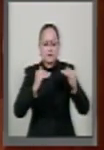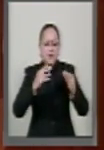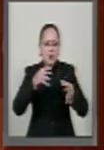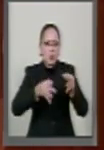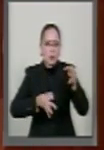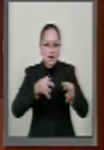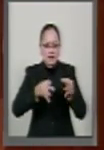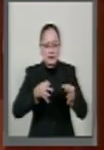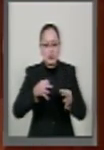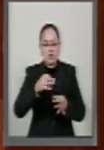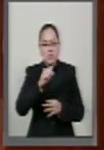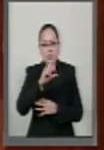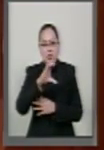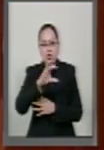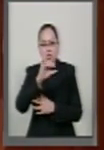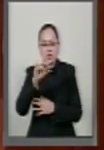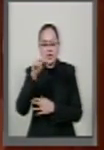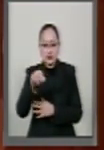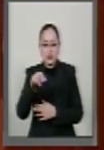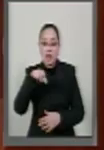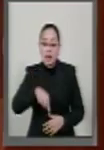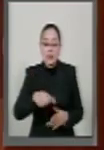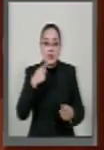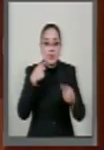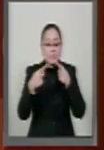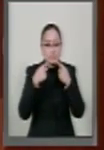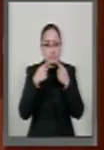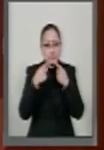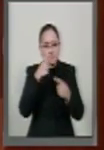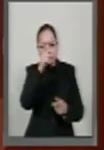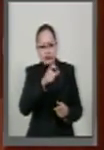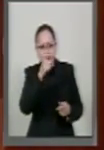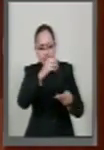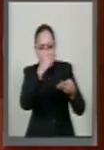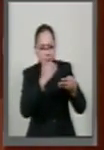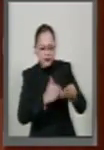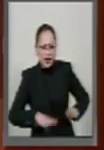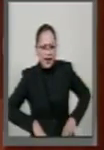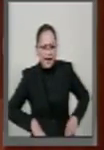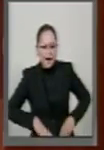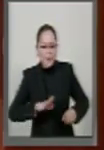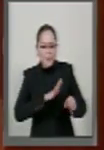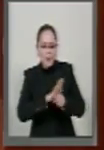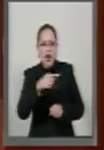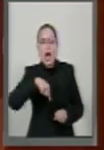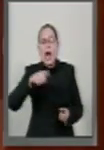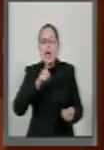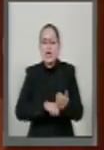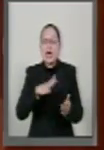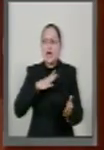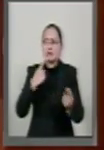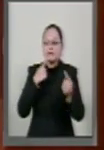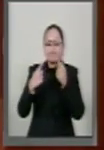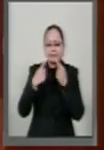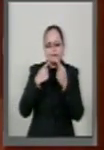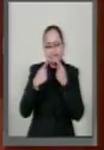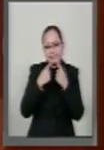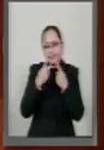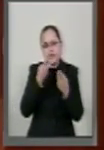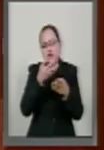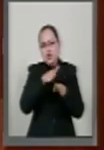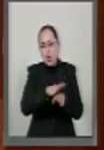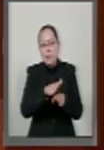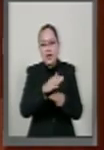Aquí se discutió no solamente los perfiles, sino también se dio una discusión amplia, un debate amplio respecto al